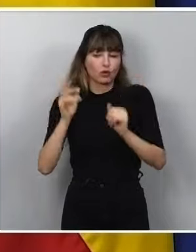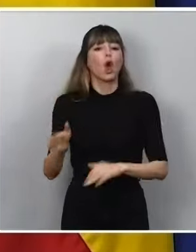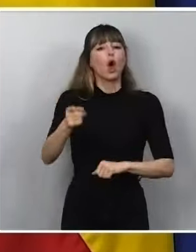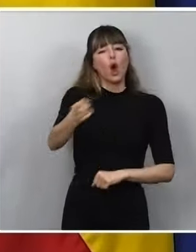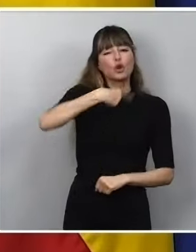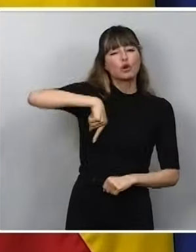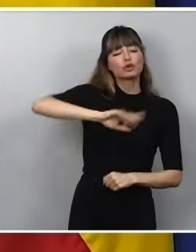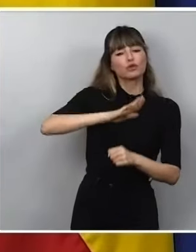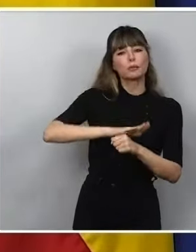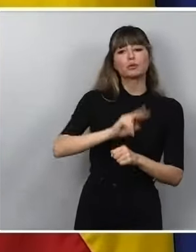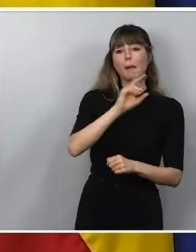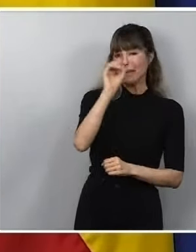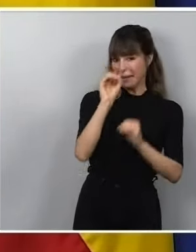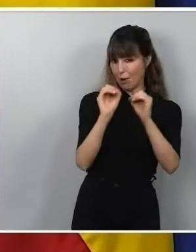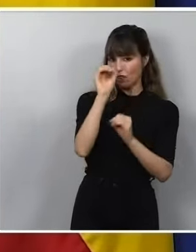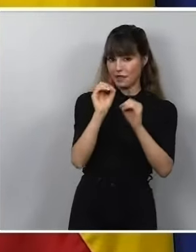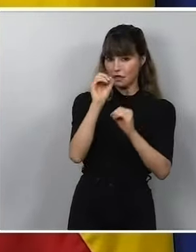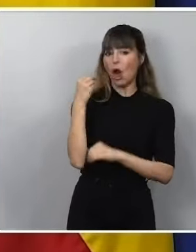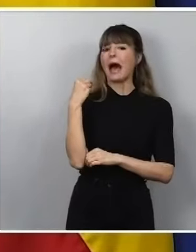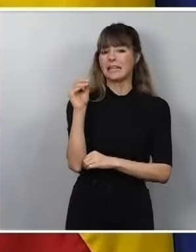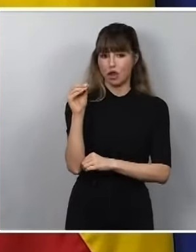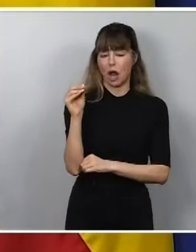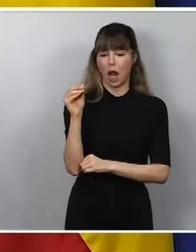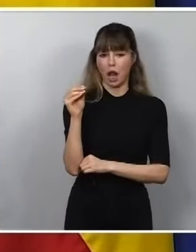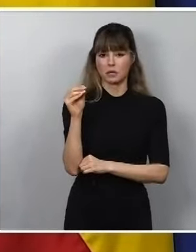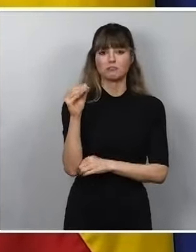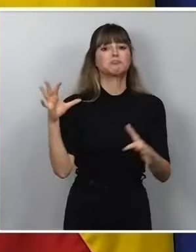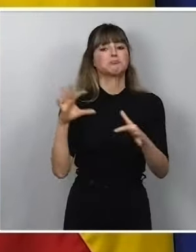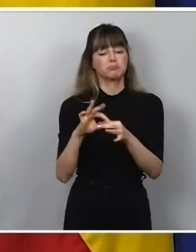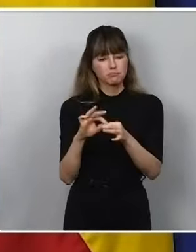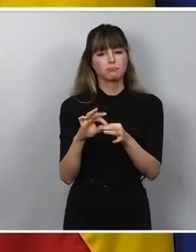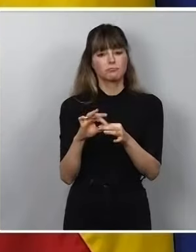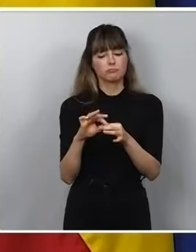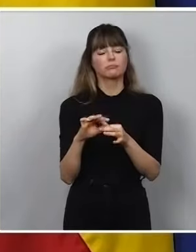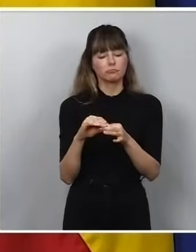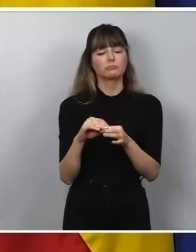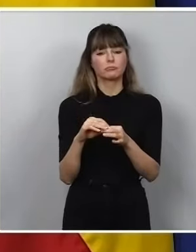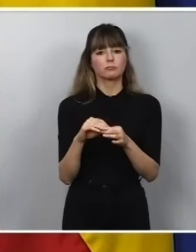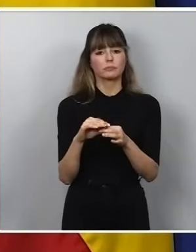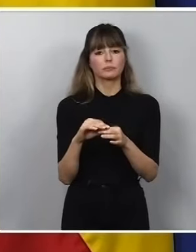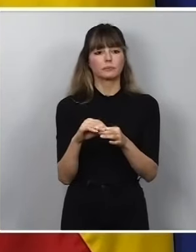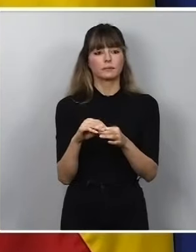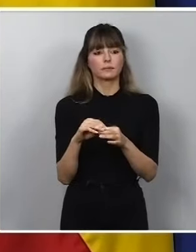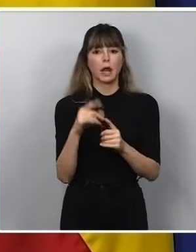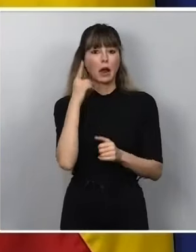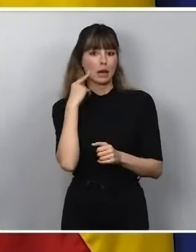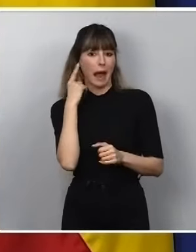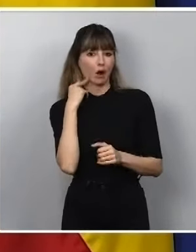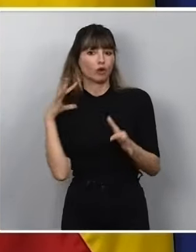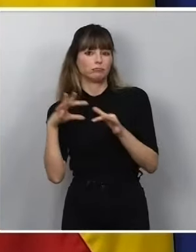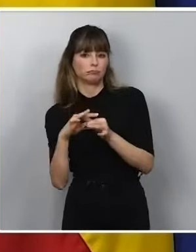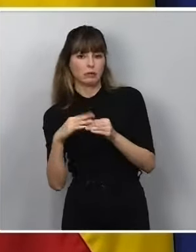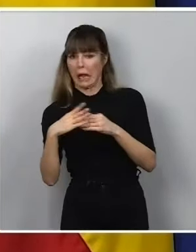cobertura a ese 20% adicional y, por tanto, nuestra vinculación lo es con el banco, no con